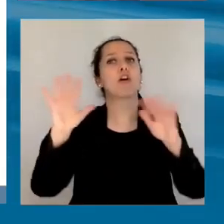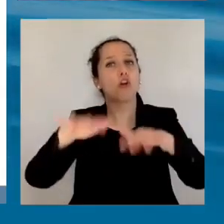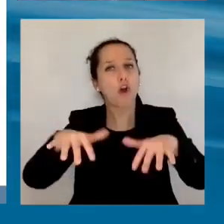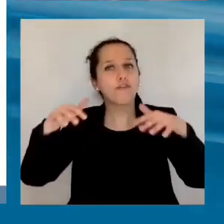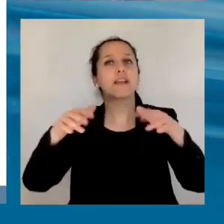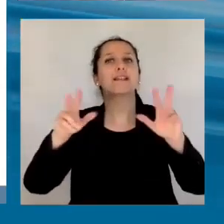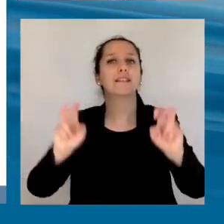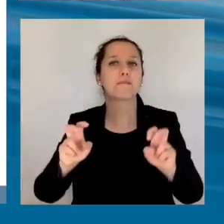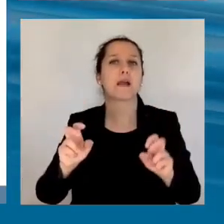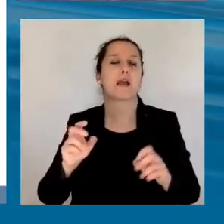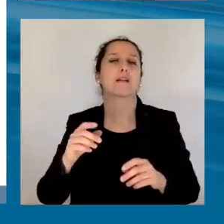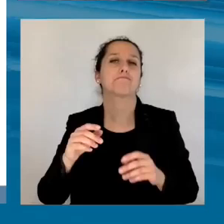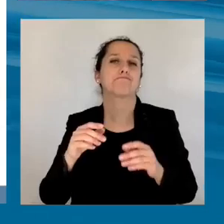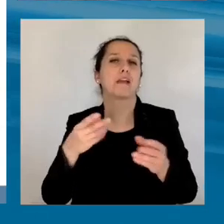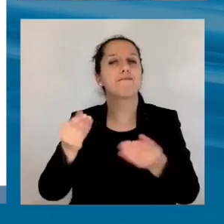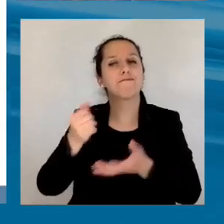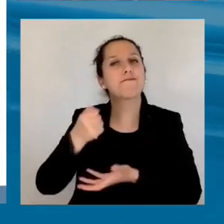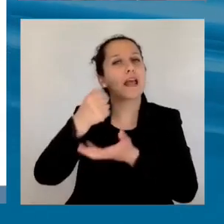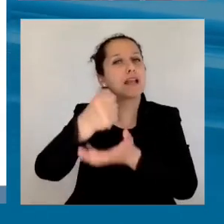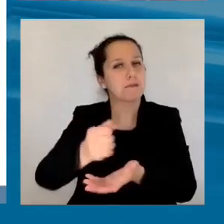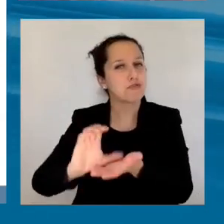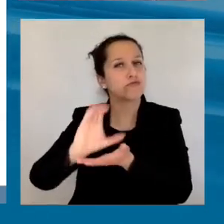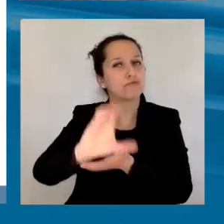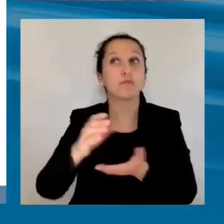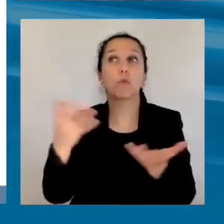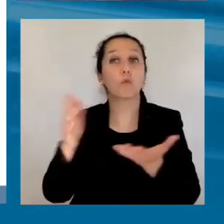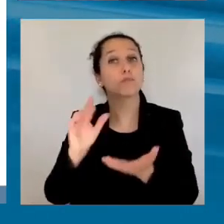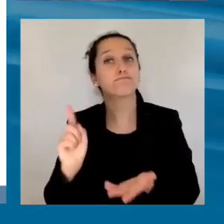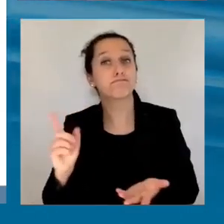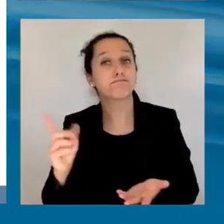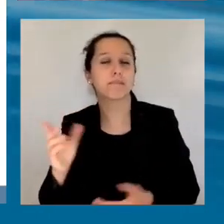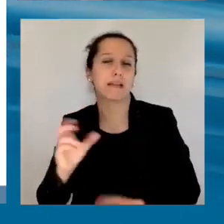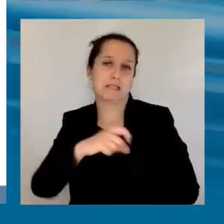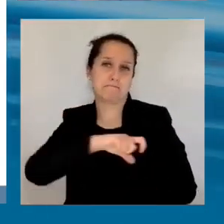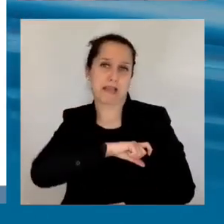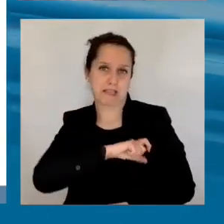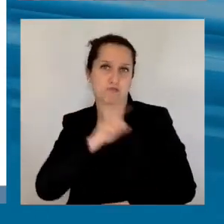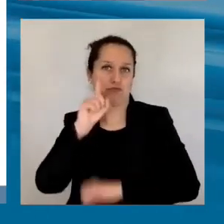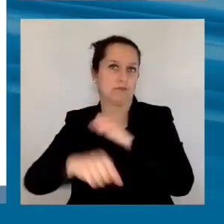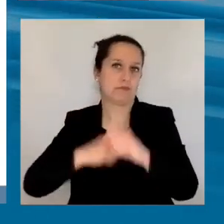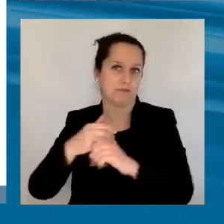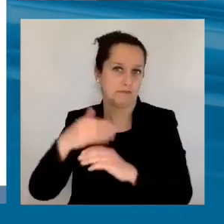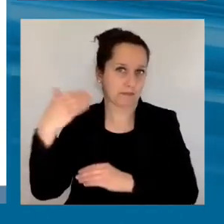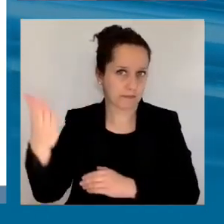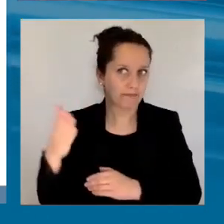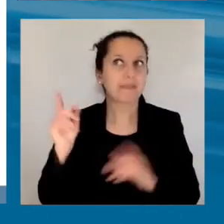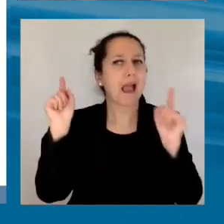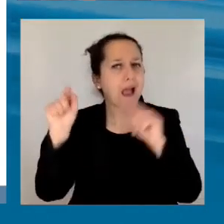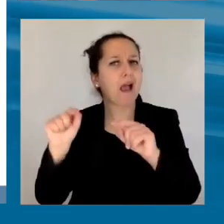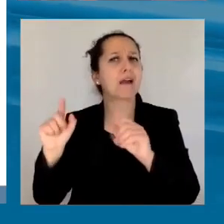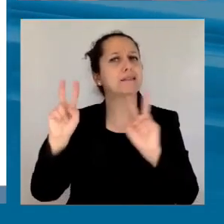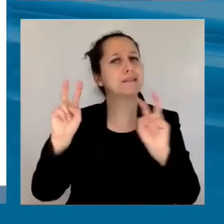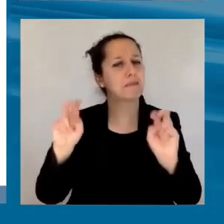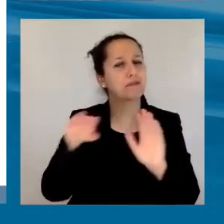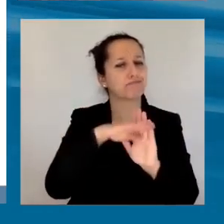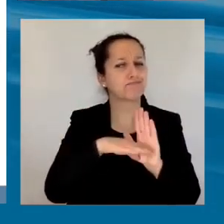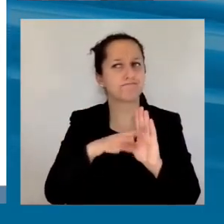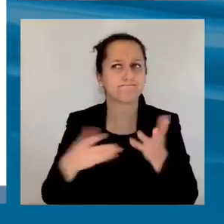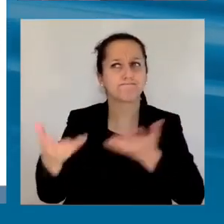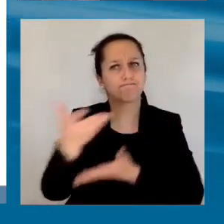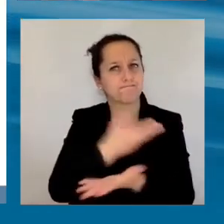España el año entrante, de manera que ya se tiene muy bien identificado cuáles son los temas y los temas son